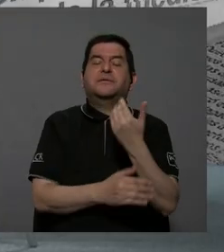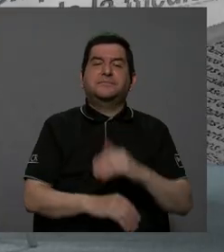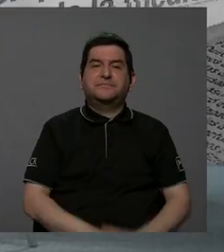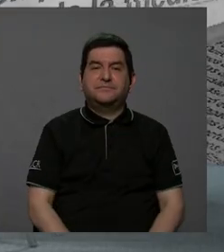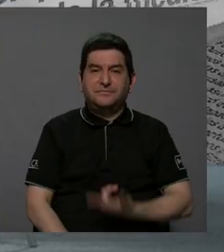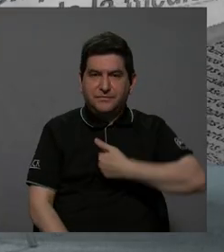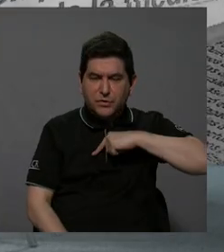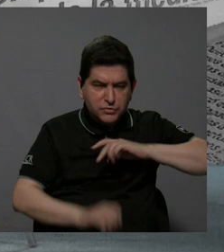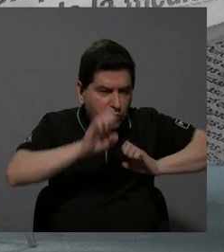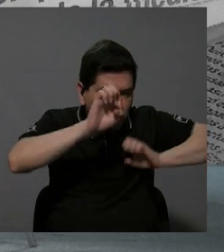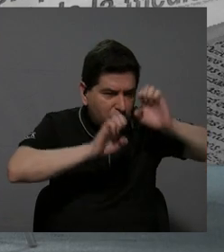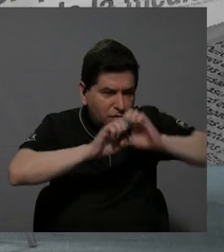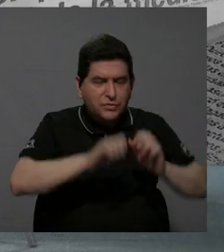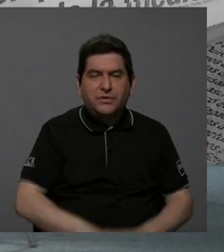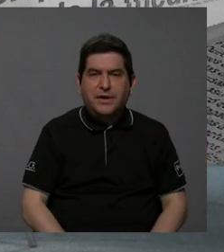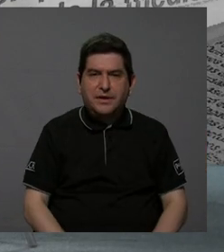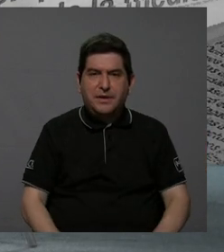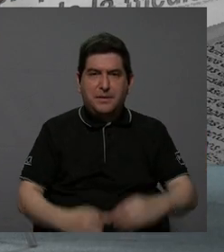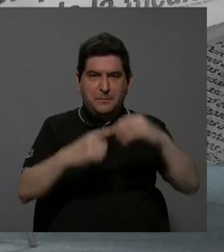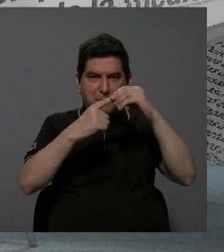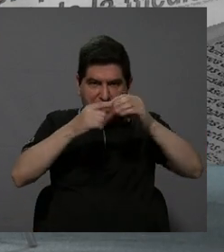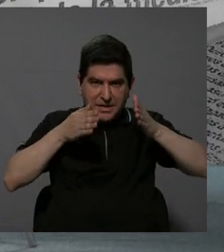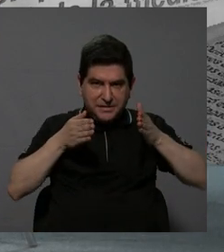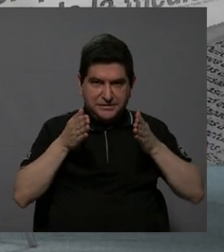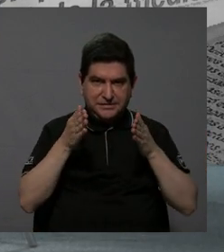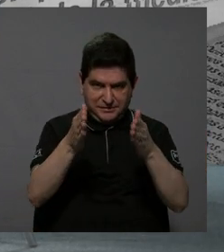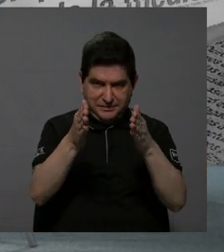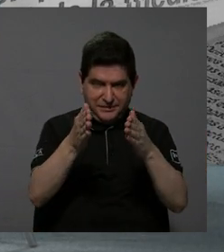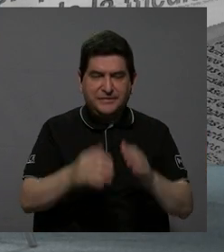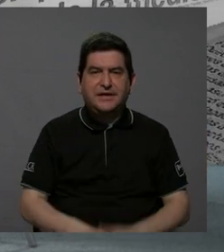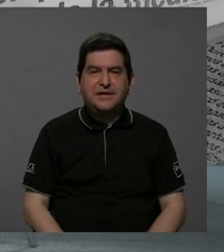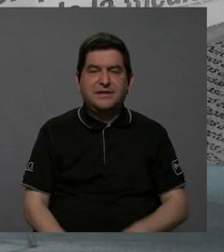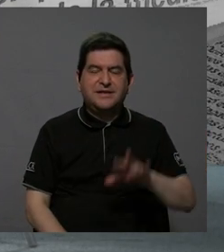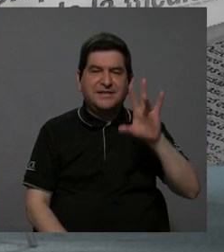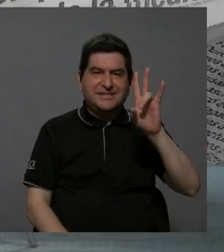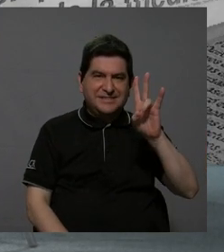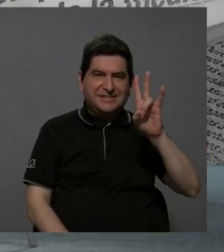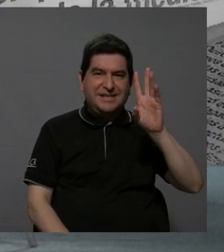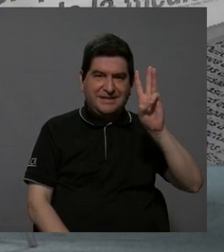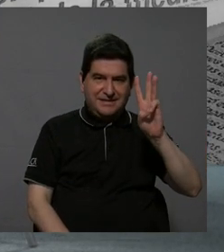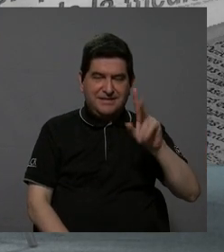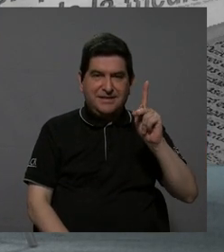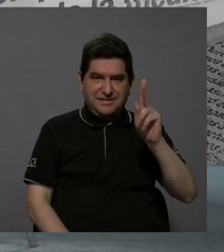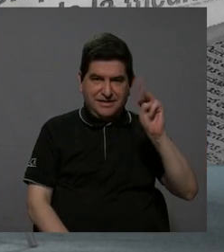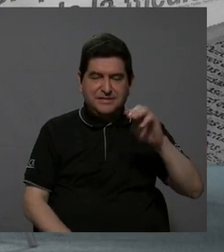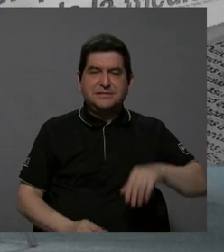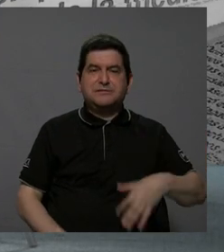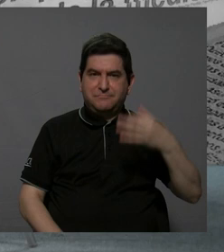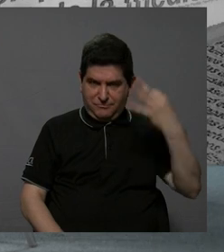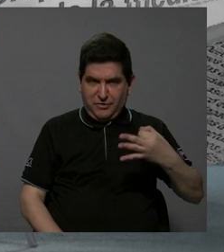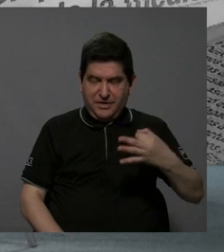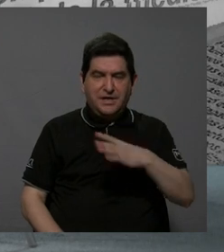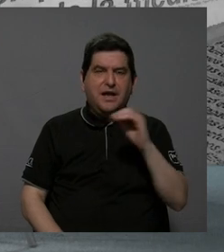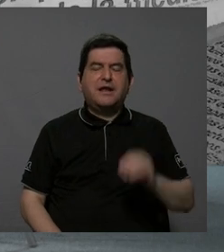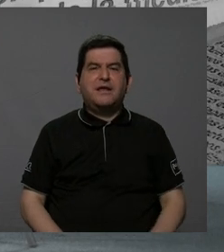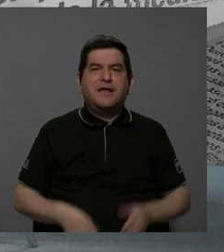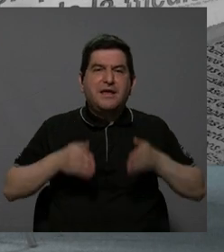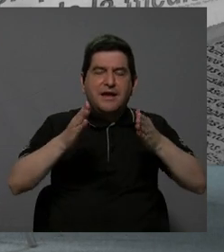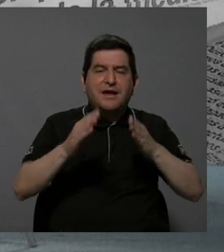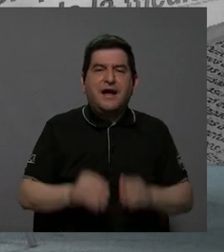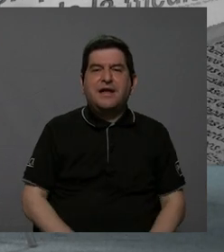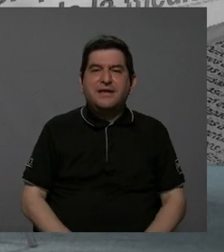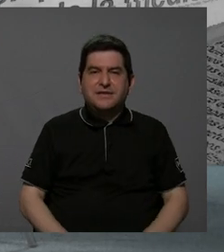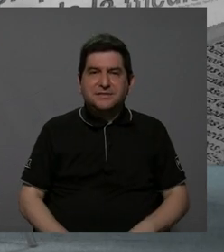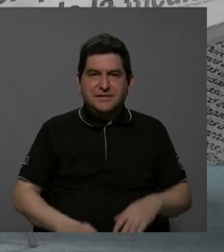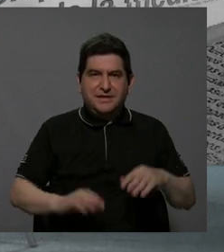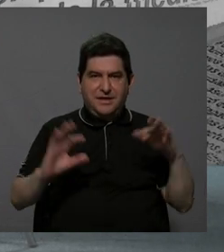Entonces, nosotros evaluamos la troncal principal, que es la ruta de los 76 kilómetros originales, y también unas carreteras de comunicación que se